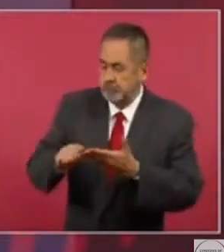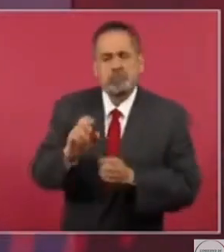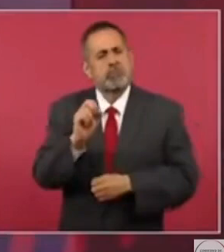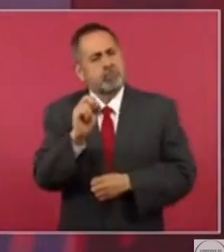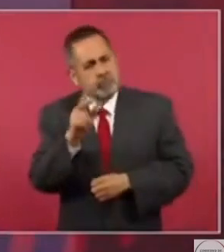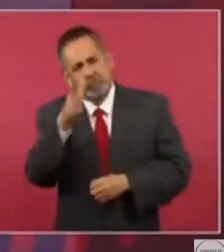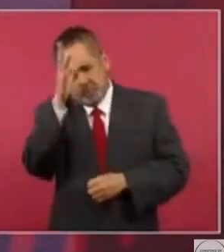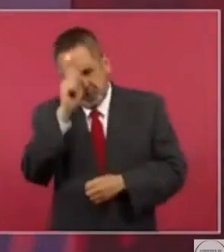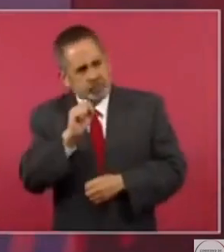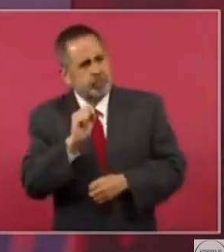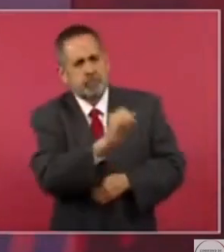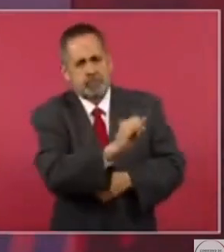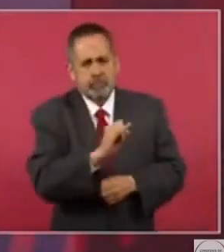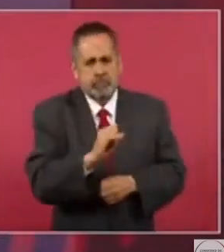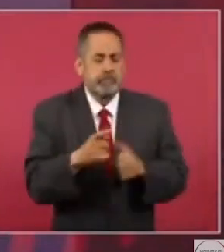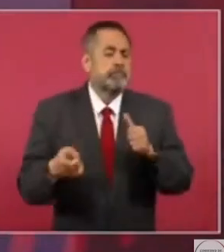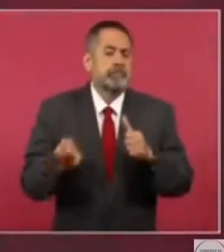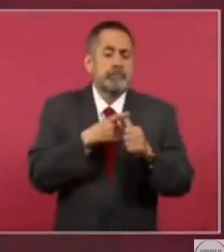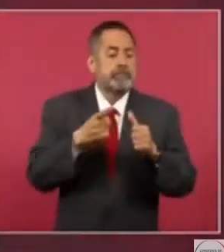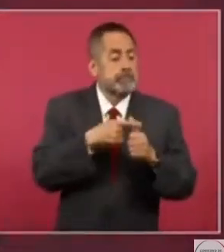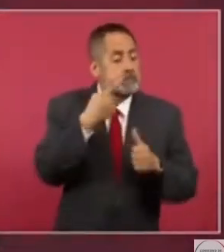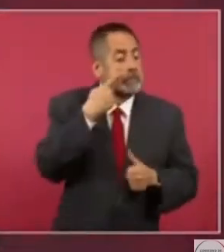lo primero.